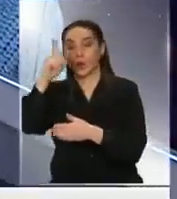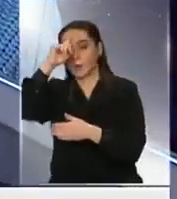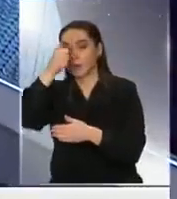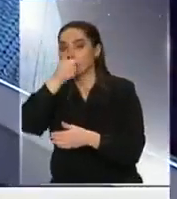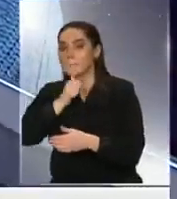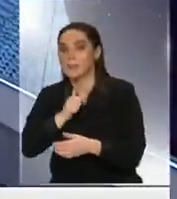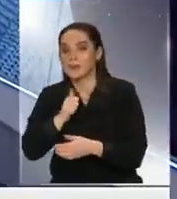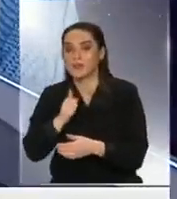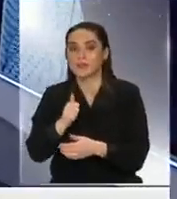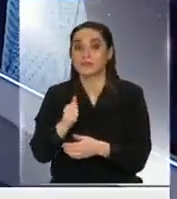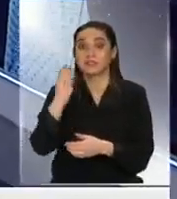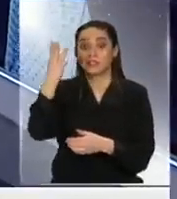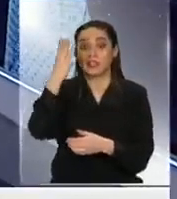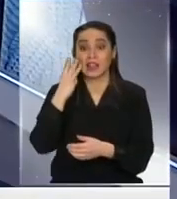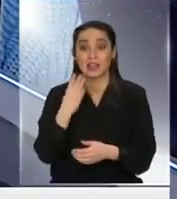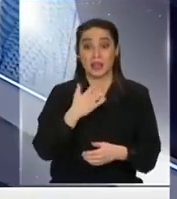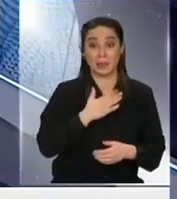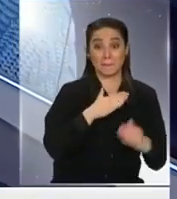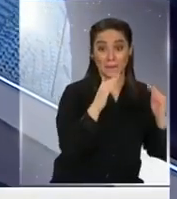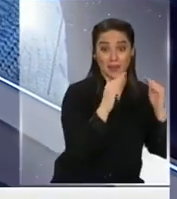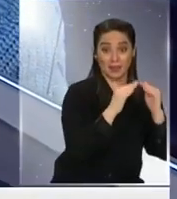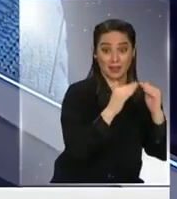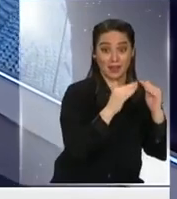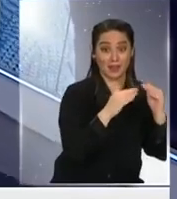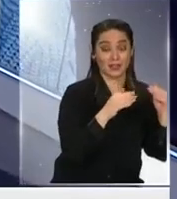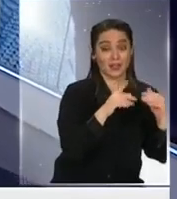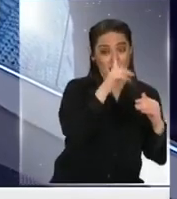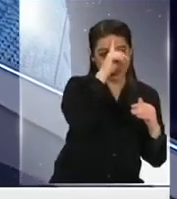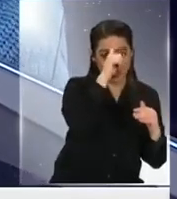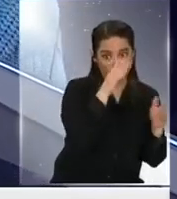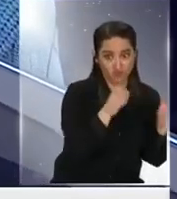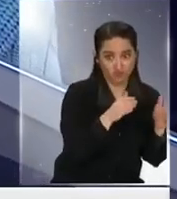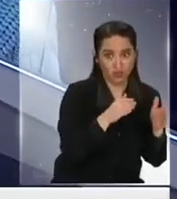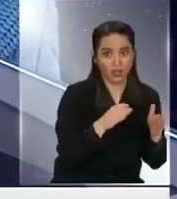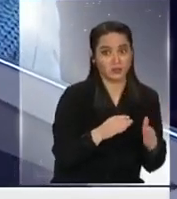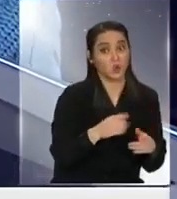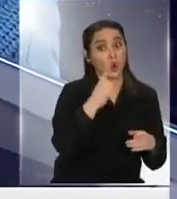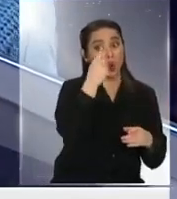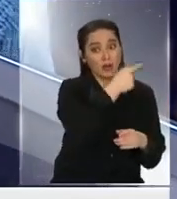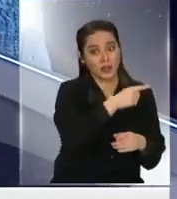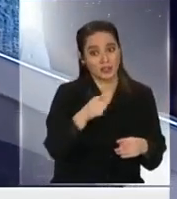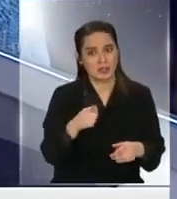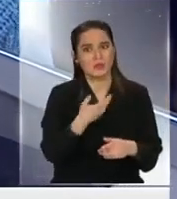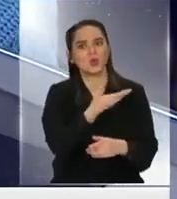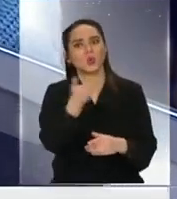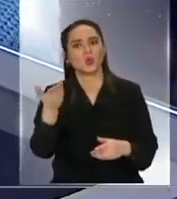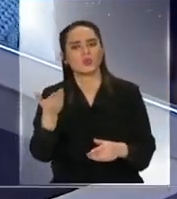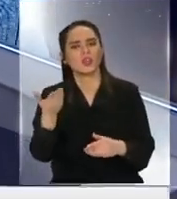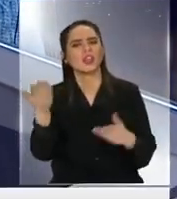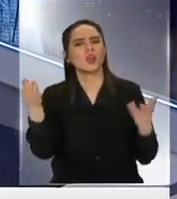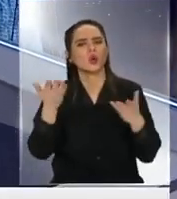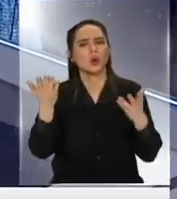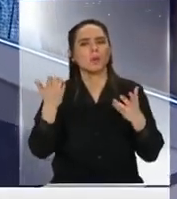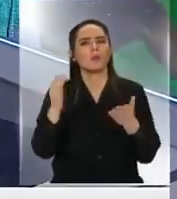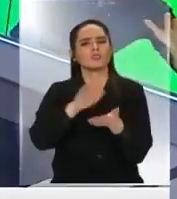casa se demora una semana usted como candidato ¿cómo ayudaría a que la salud sea igual en los dos lados?